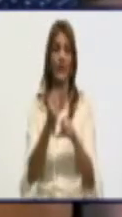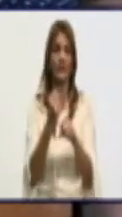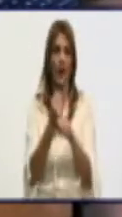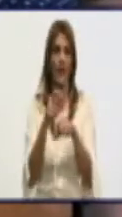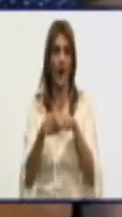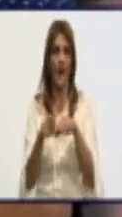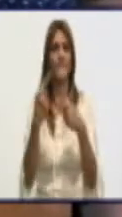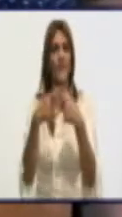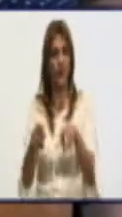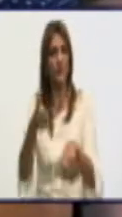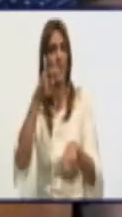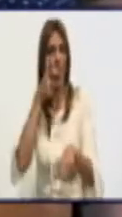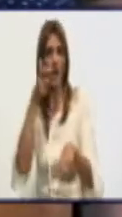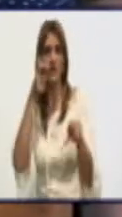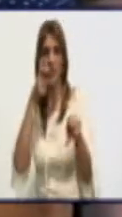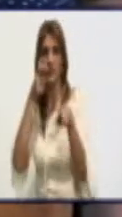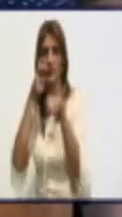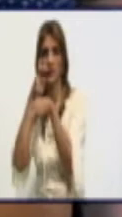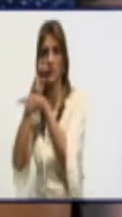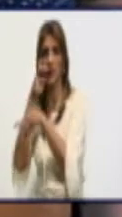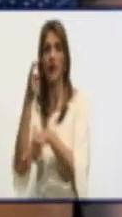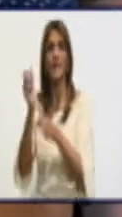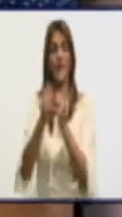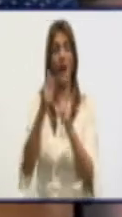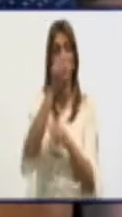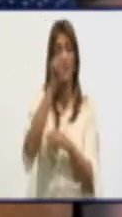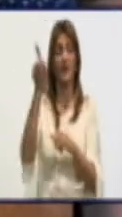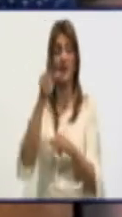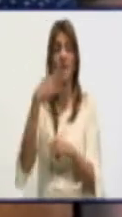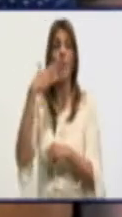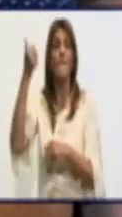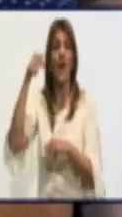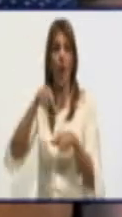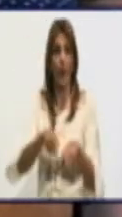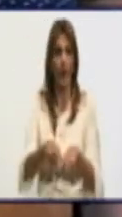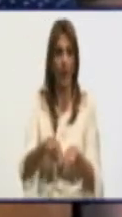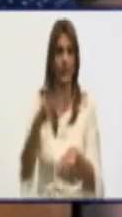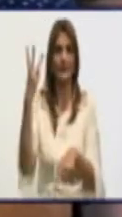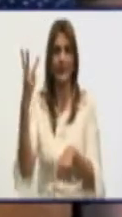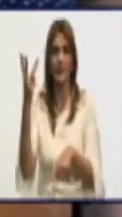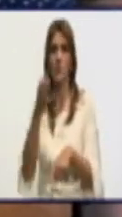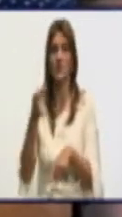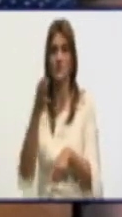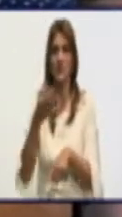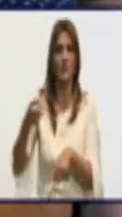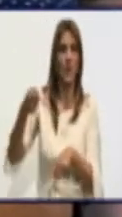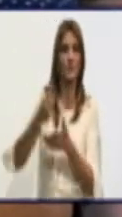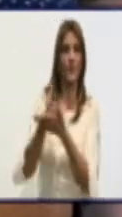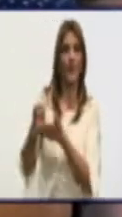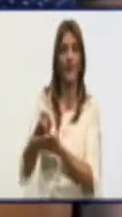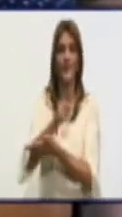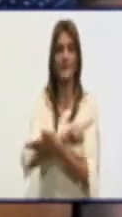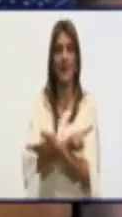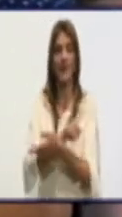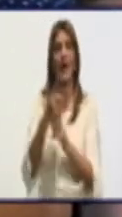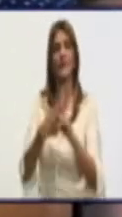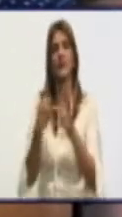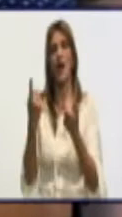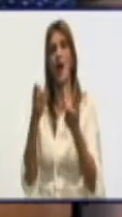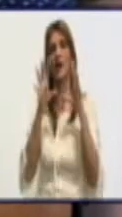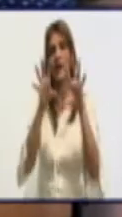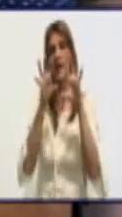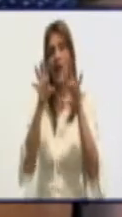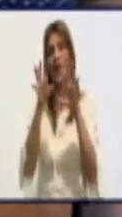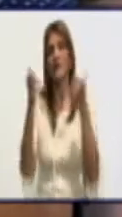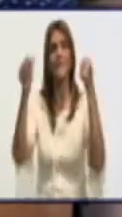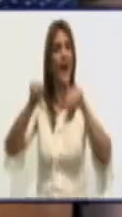yendo arriba a ese tema y hemos mejorado. La semana pasada teníamos en tres municipios, teníamos opiniones reflejadas, o sea, con la mala